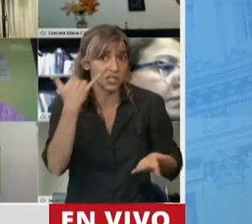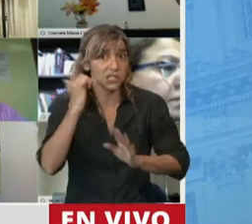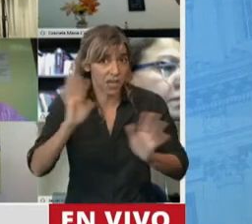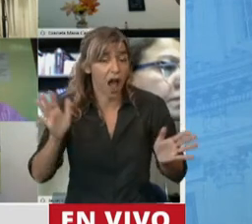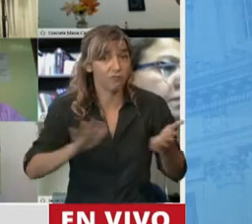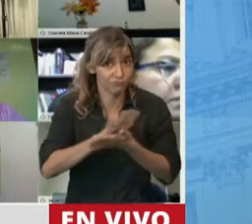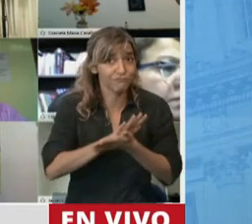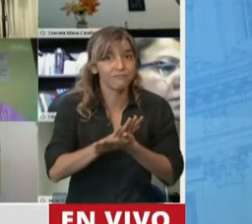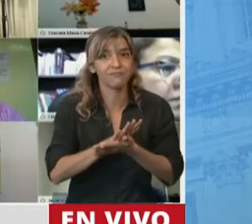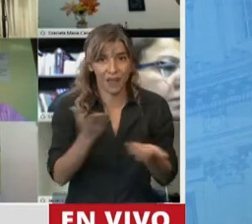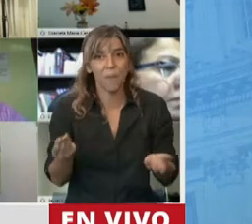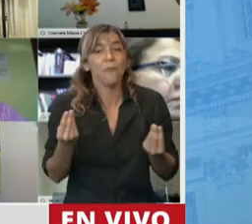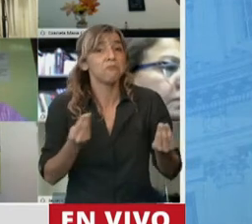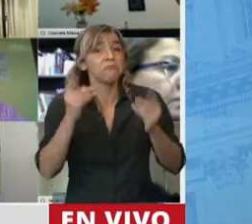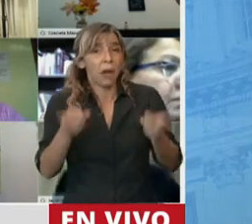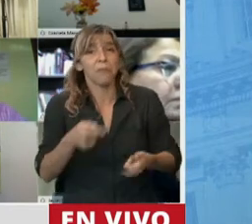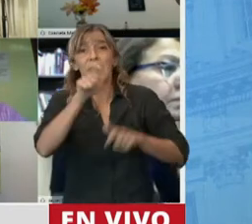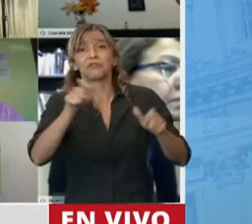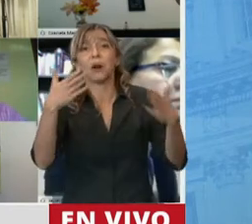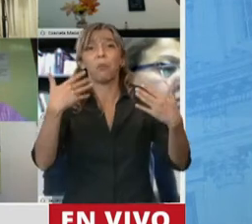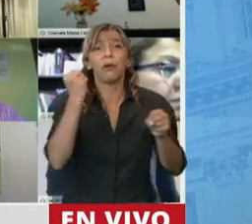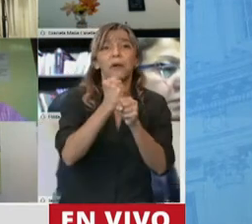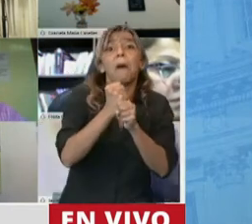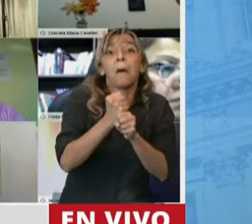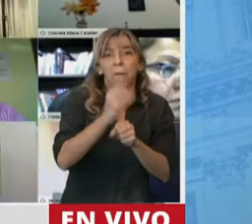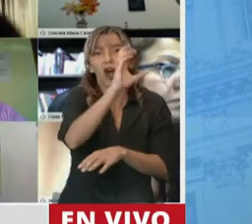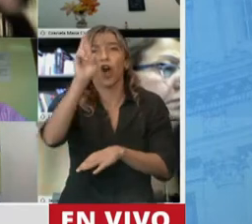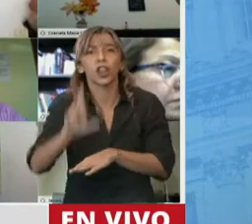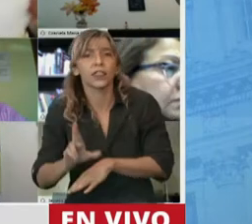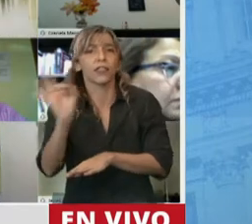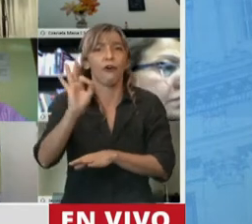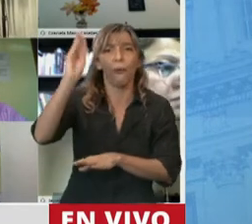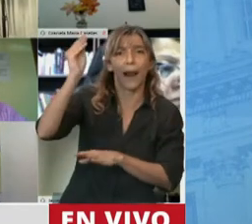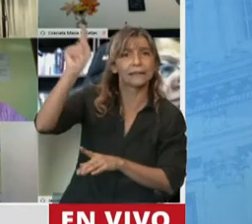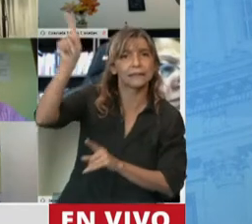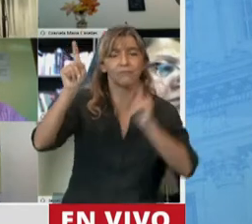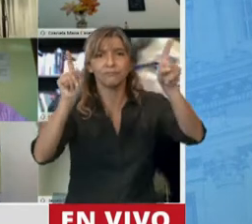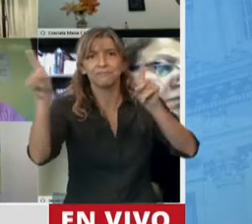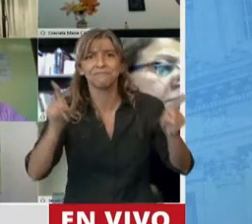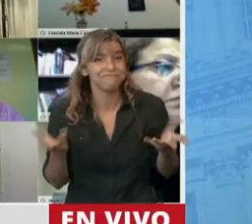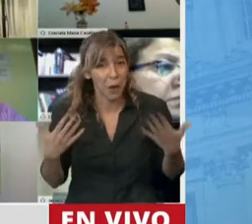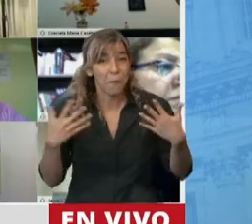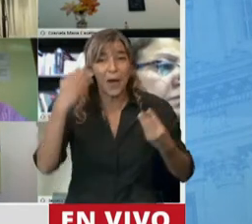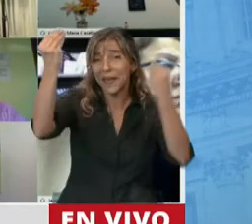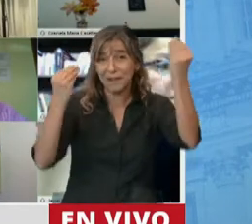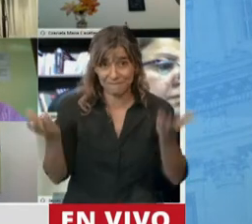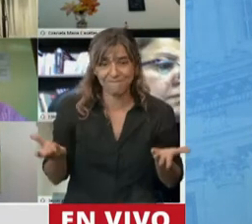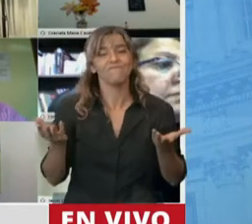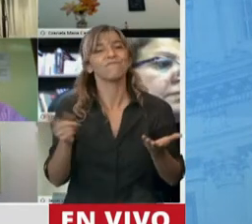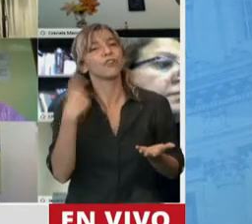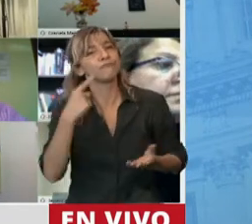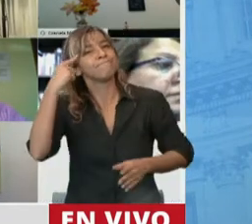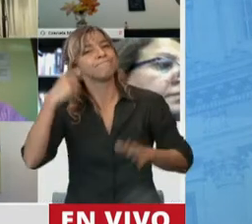sin moverse de su casa. La ley que votamos hace un año apostaba a generar empleo local.